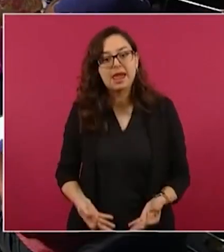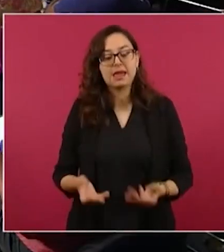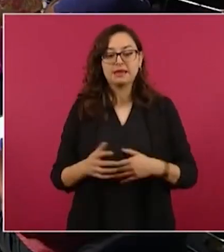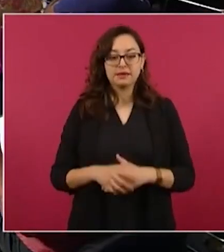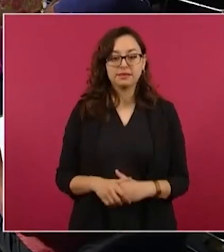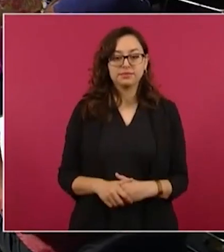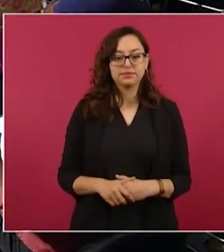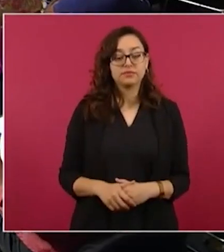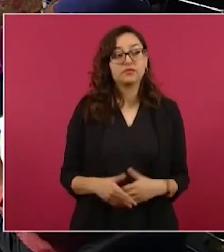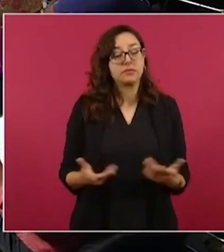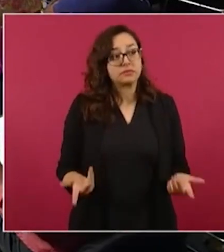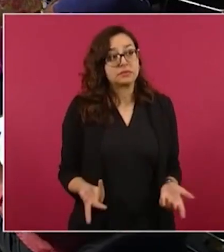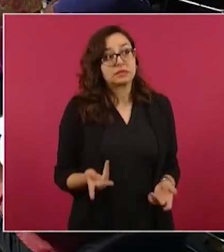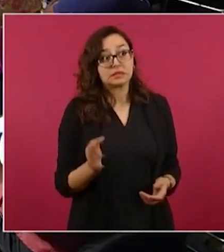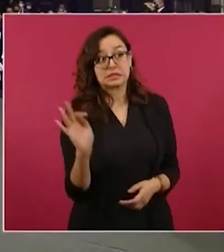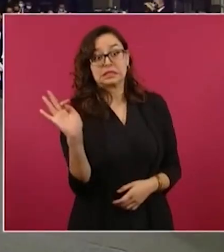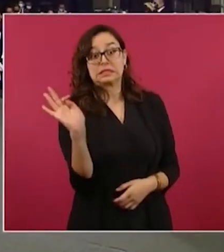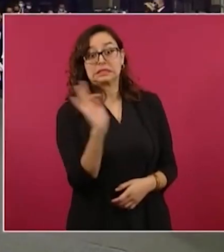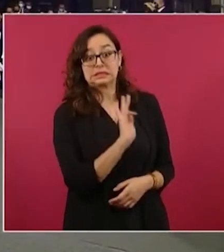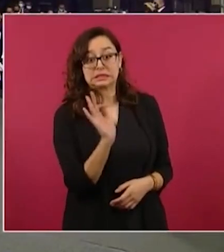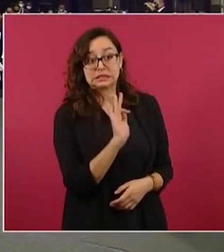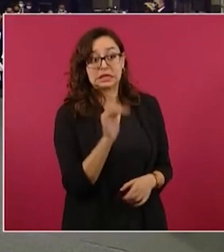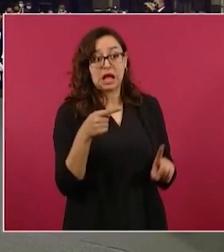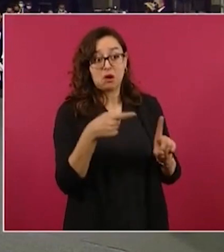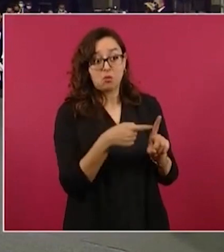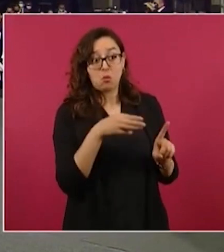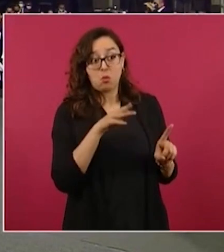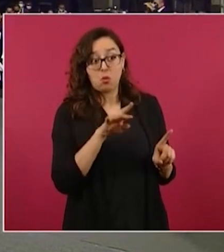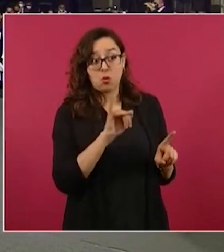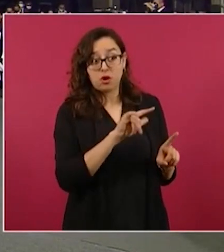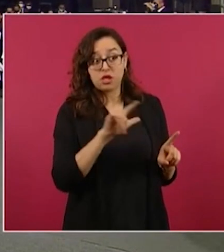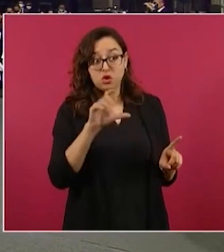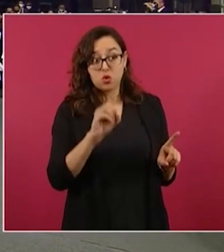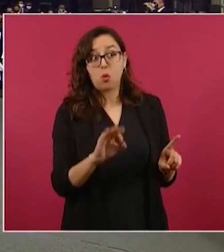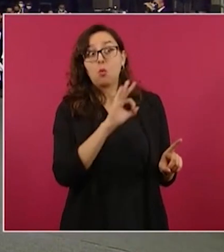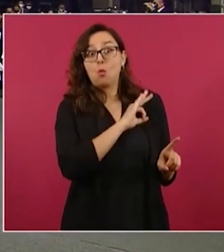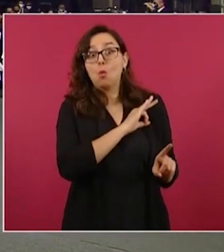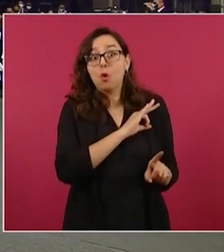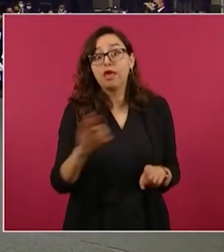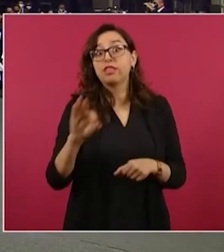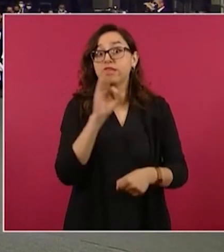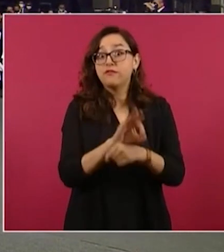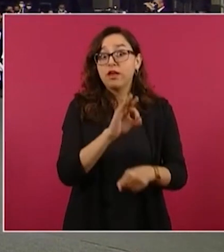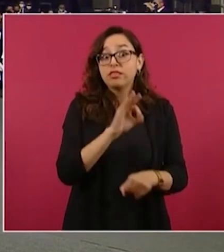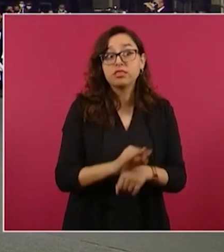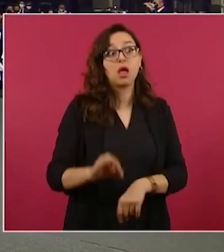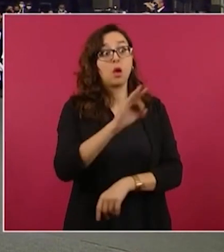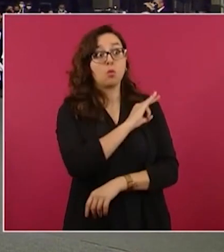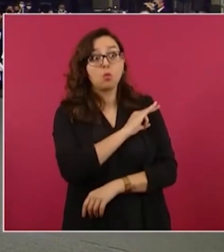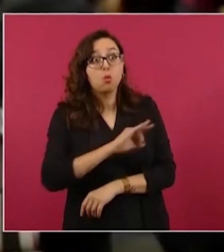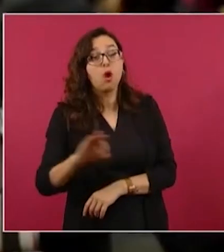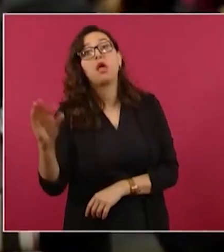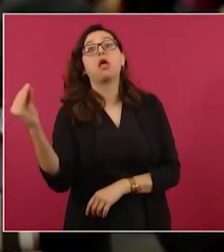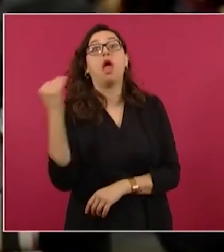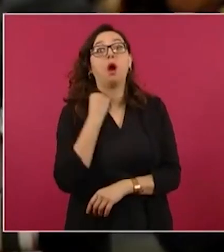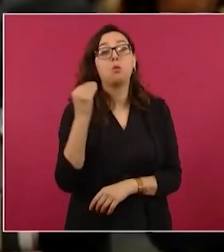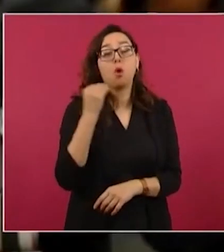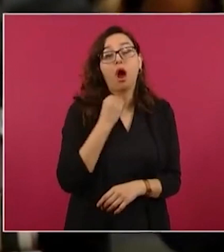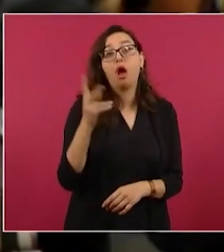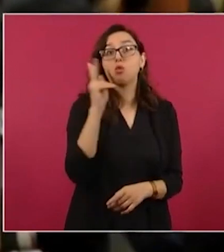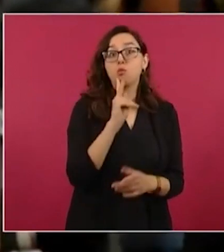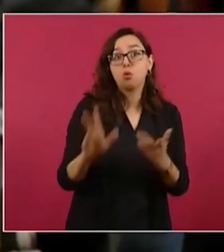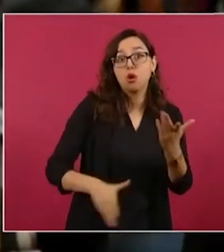oportunidad? Usted ha dicho que este es un asunto de estado, el caso Ayotzinapa. Para saber